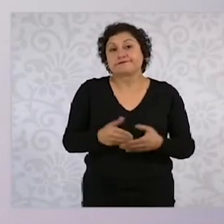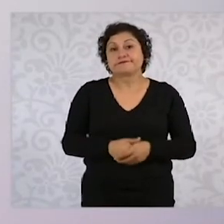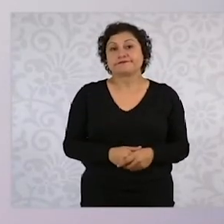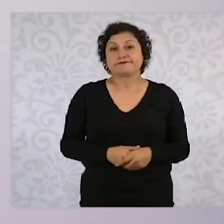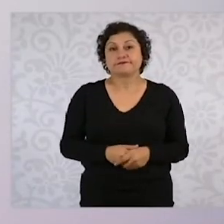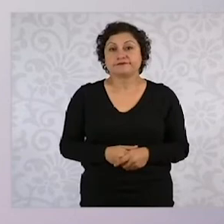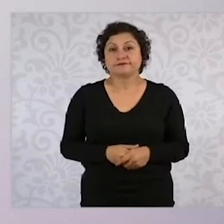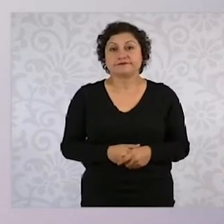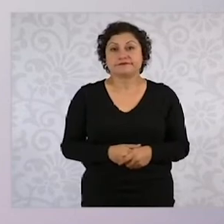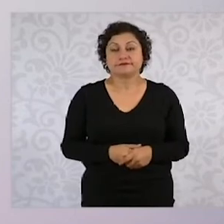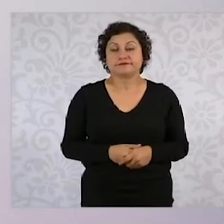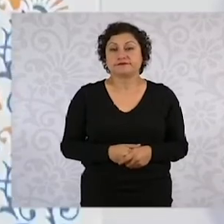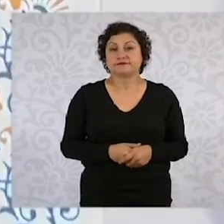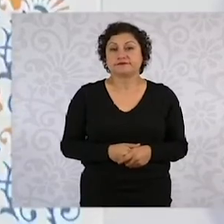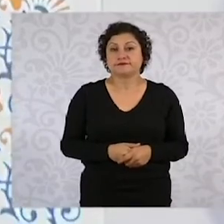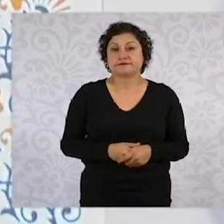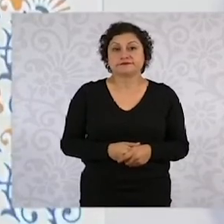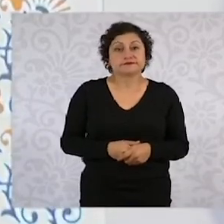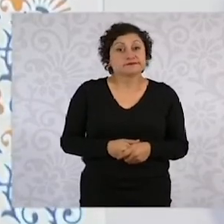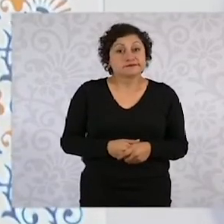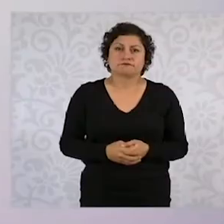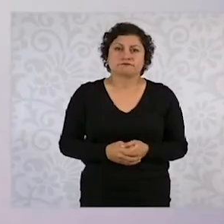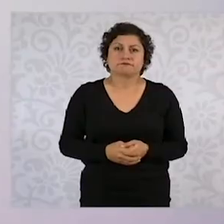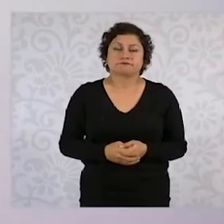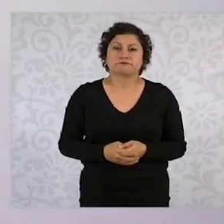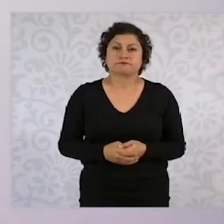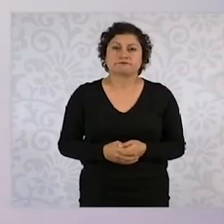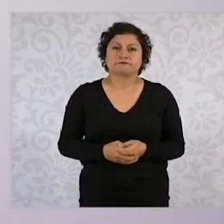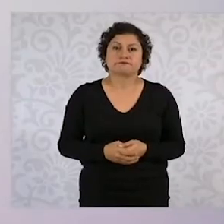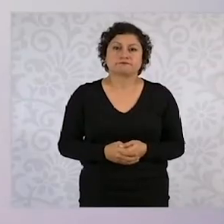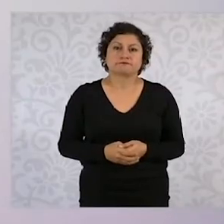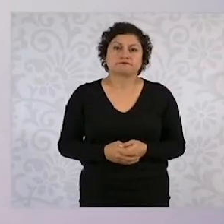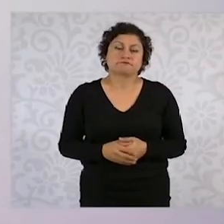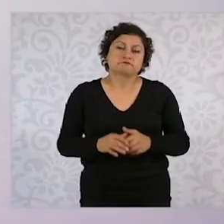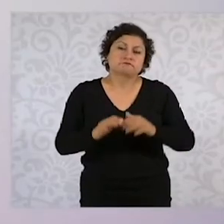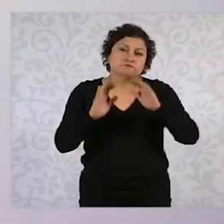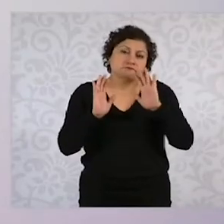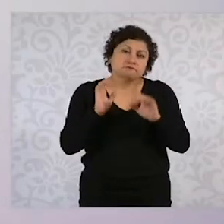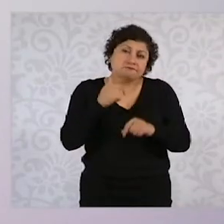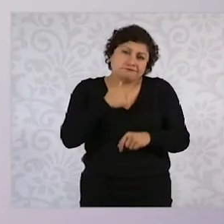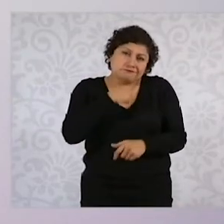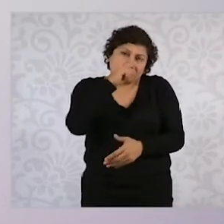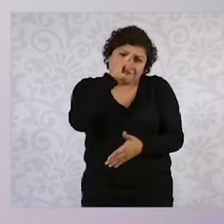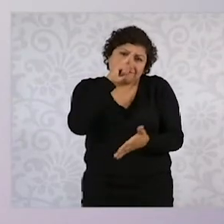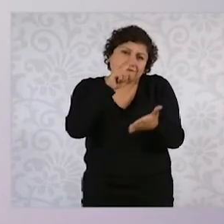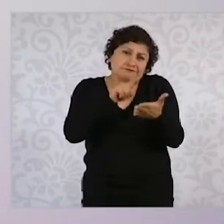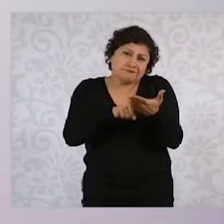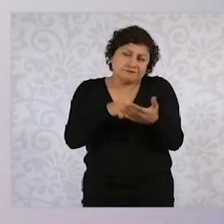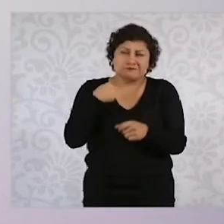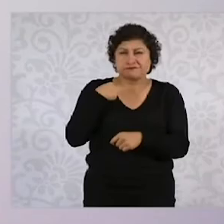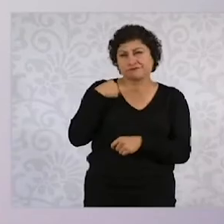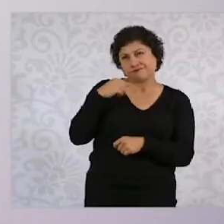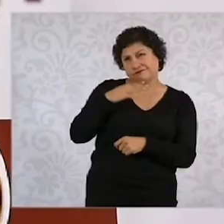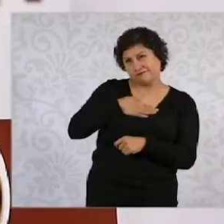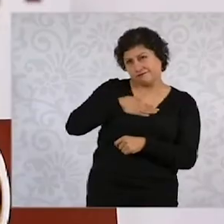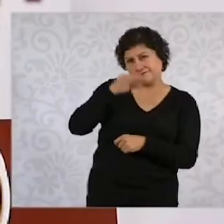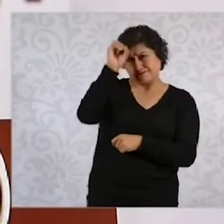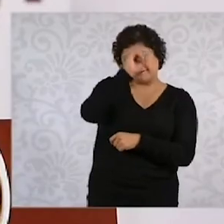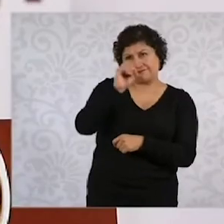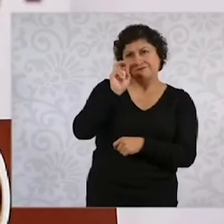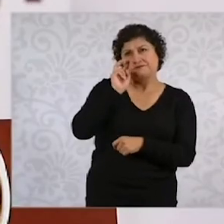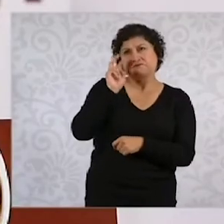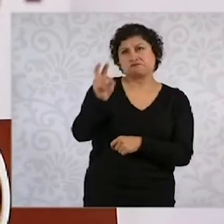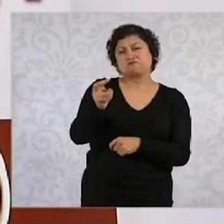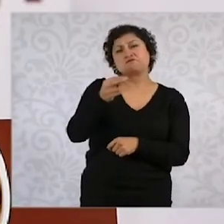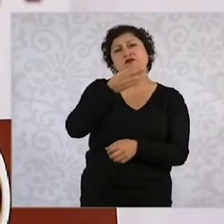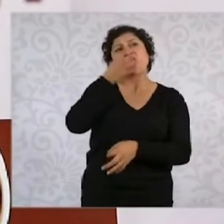no la van a detener ocho ministros. Yo supongo que ellos están provocando, a ver, cuál es nuestra reacción.